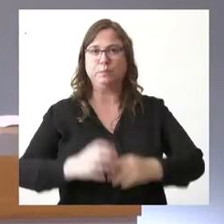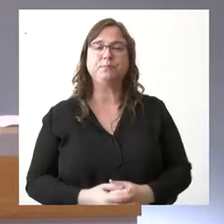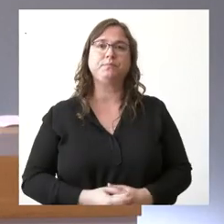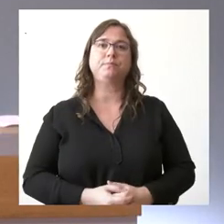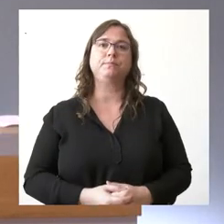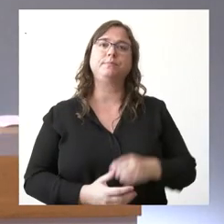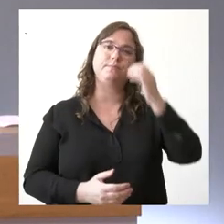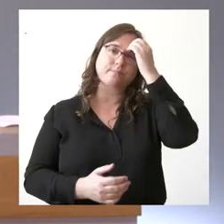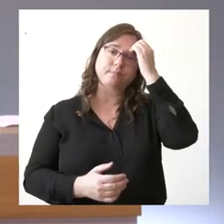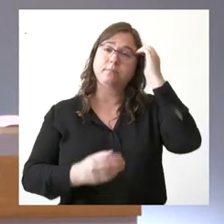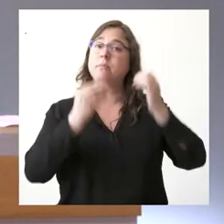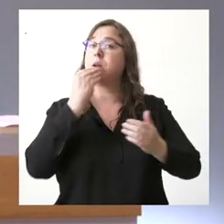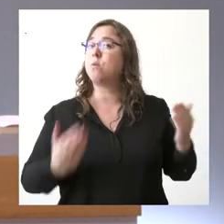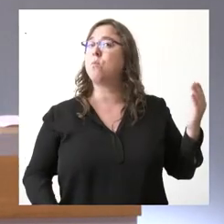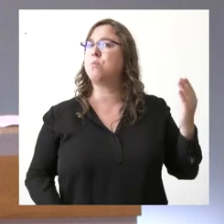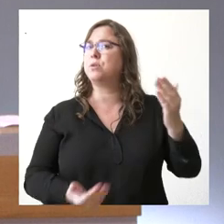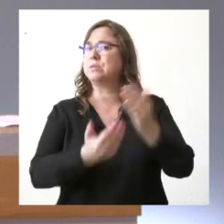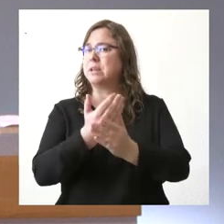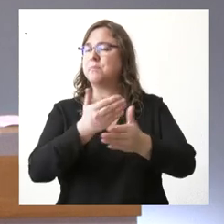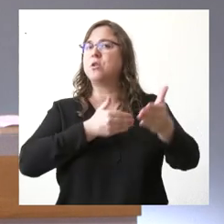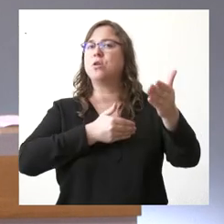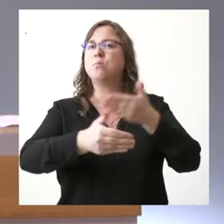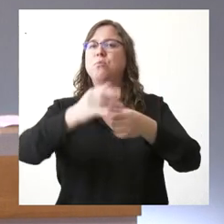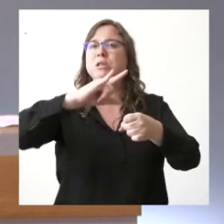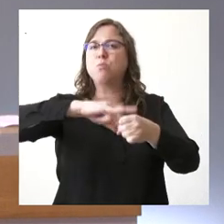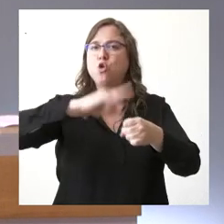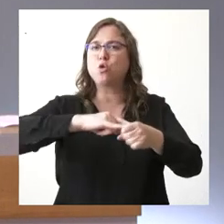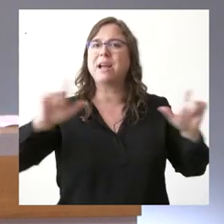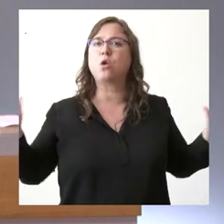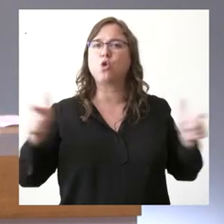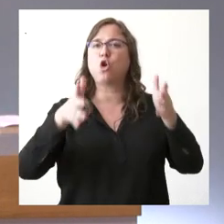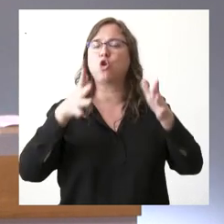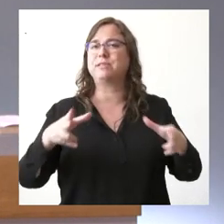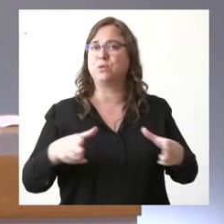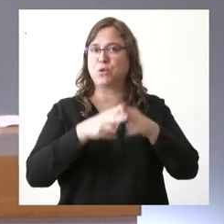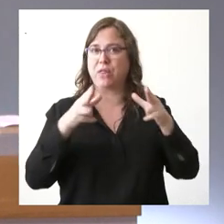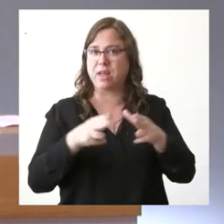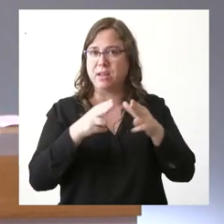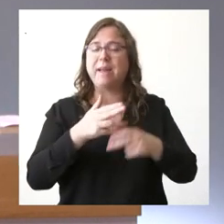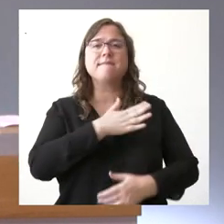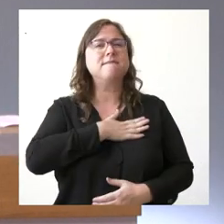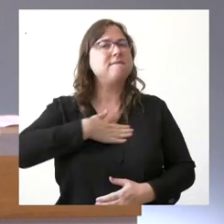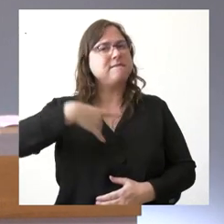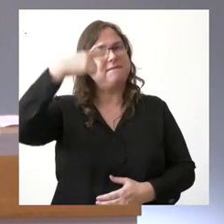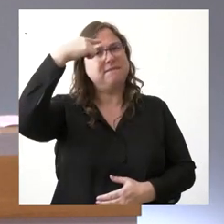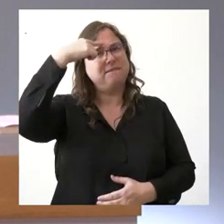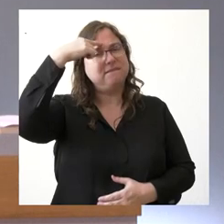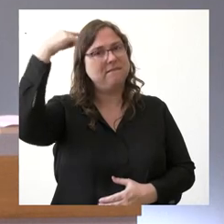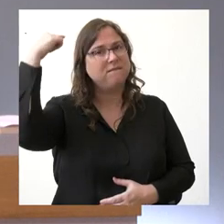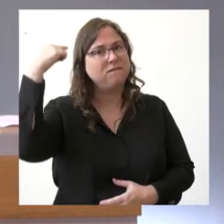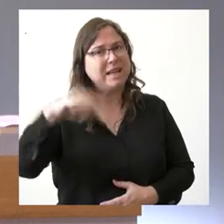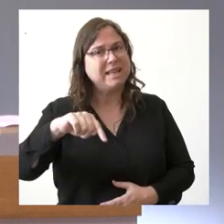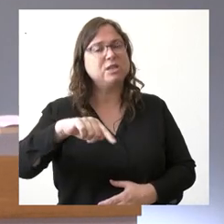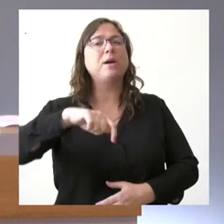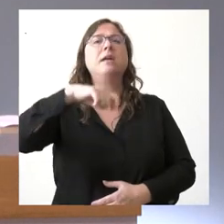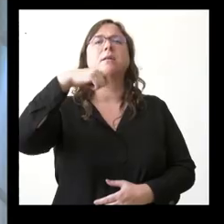buenos días en lunes hay reunión del consejo social quería saber qué va a decir el presidente